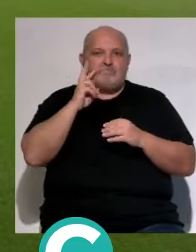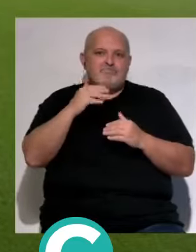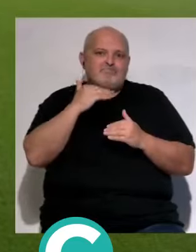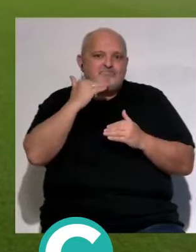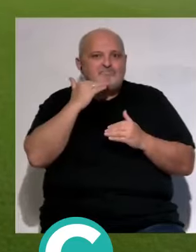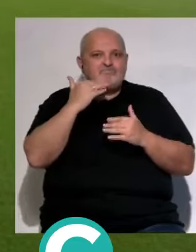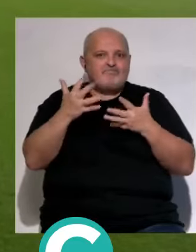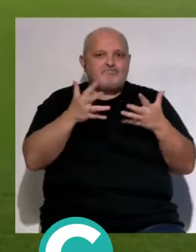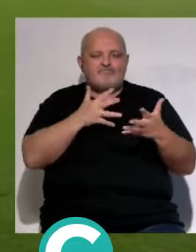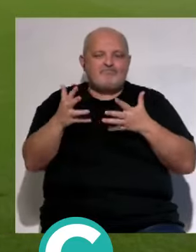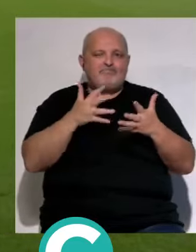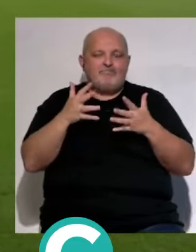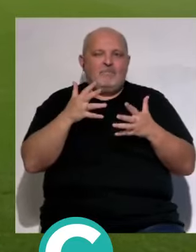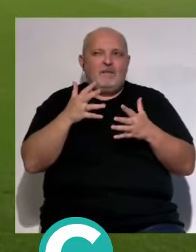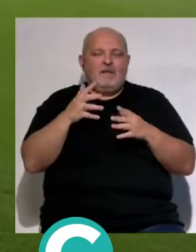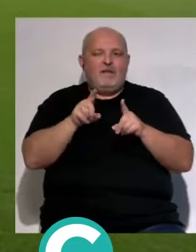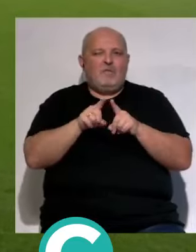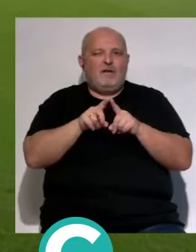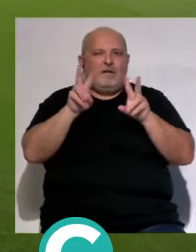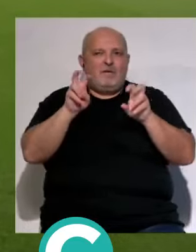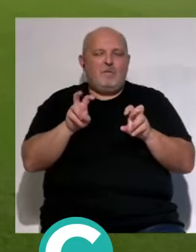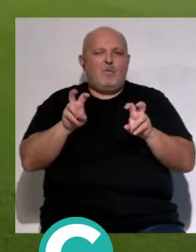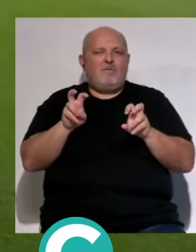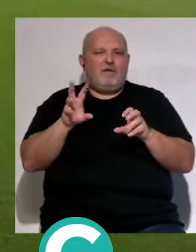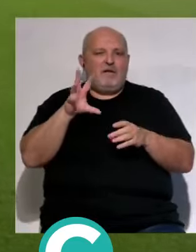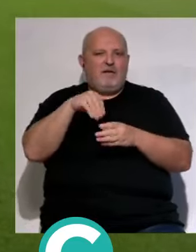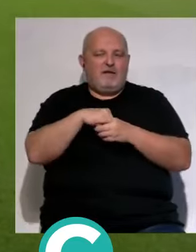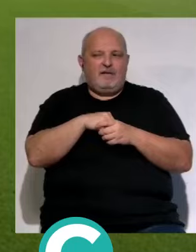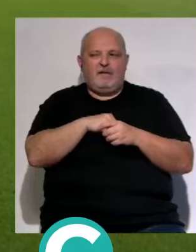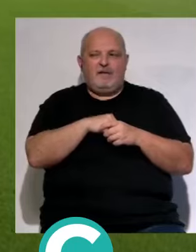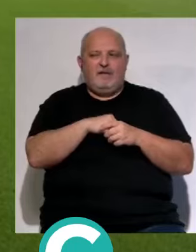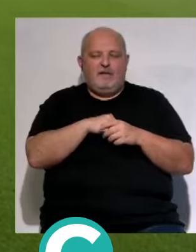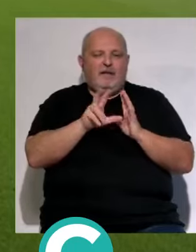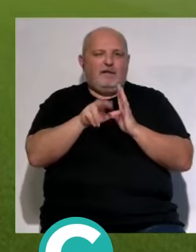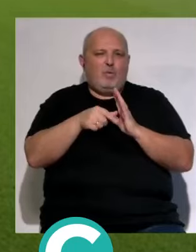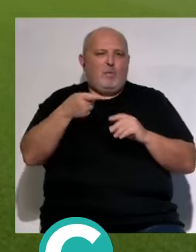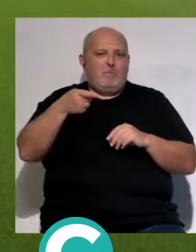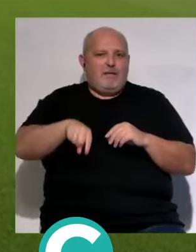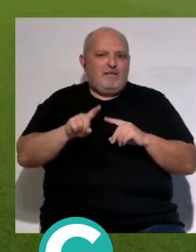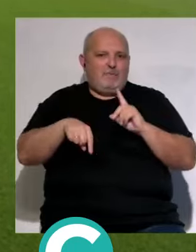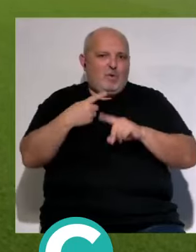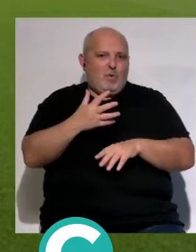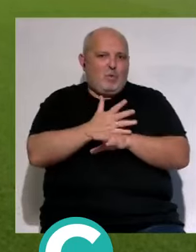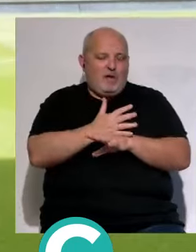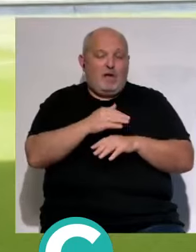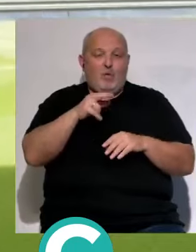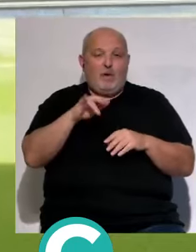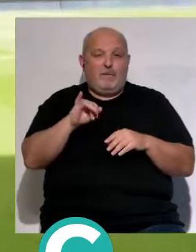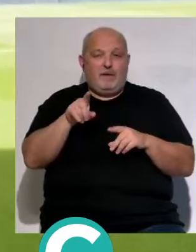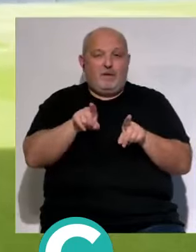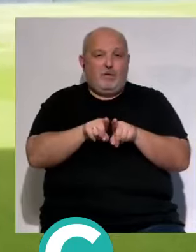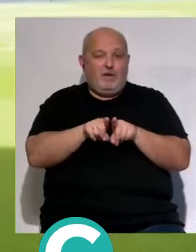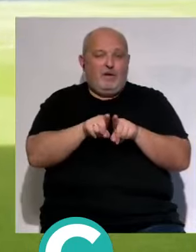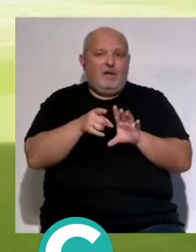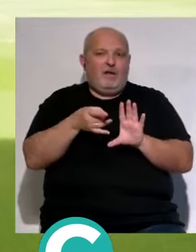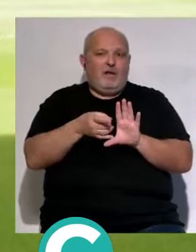vio cositas pero también se le puso aquí como si fuera el nuevo beck en Bago de la Bahía y tardó un mes en jugar y Juanmi pues sabemos